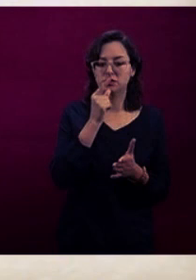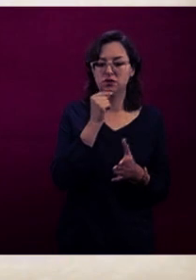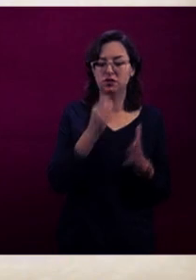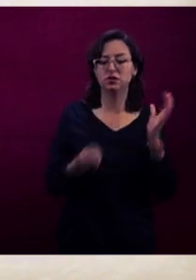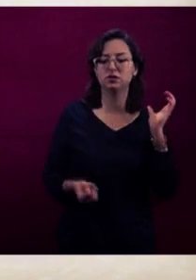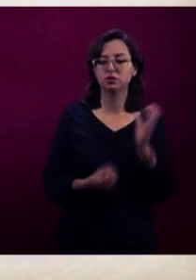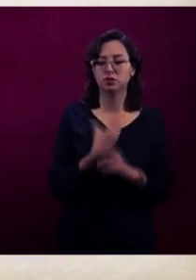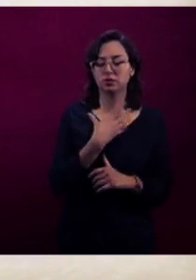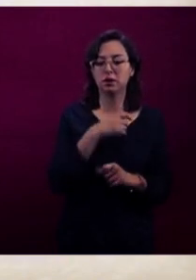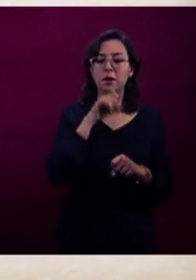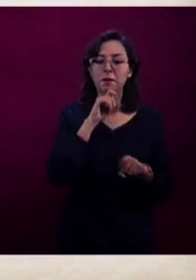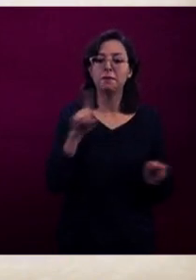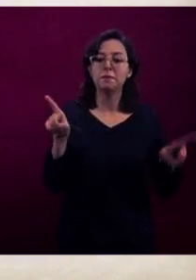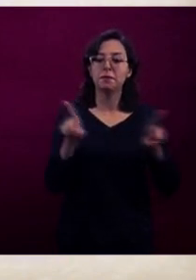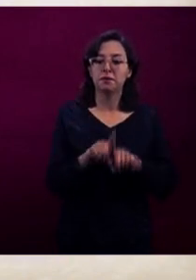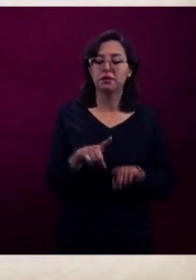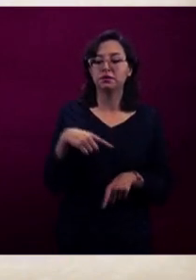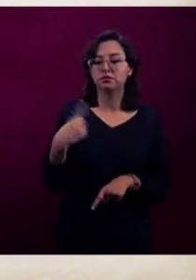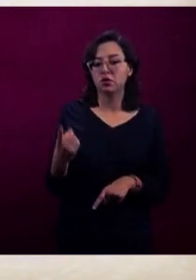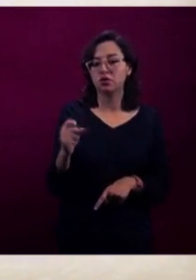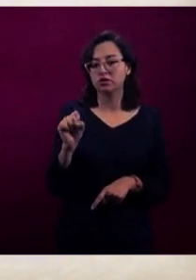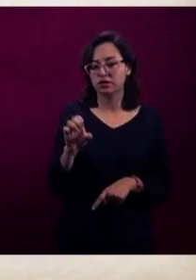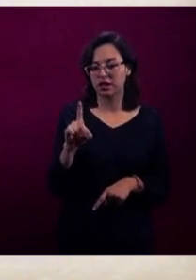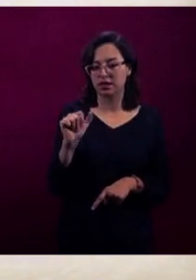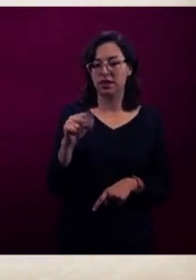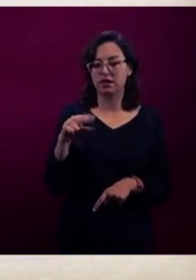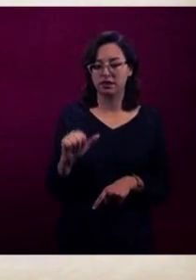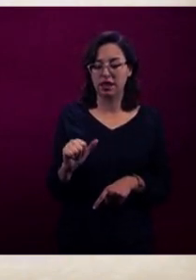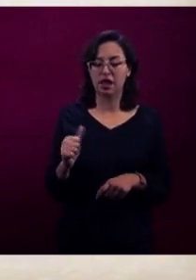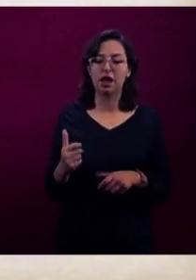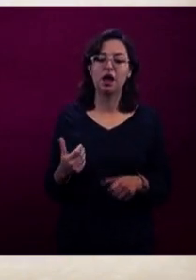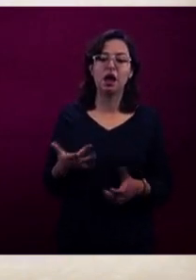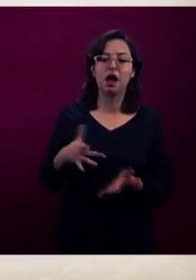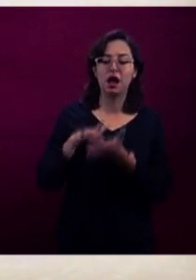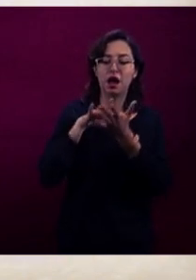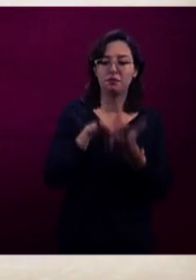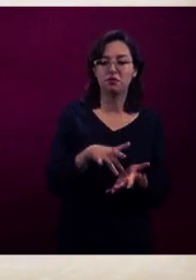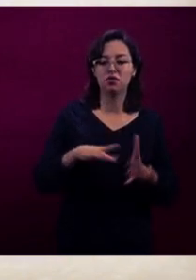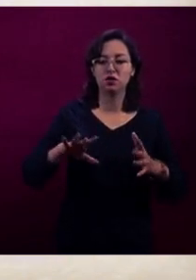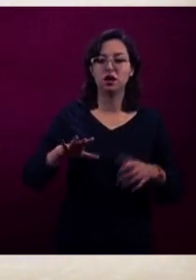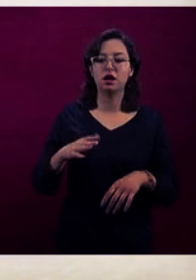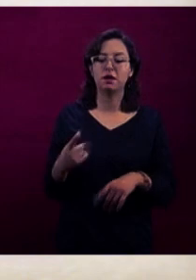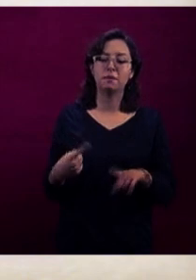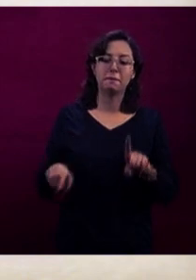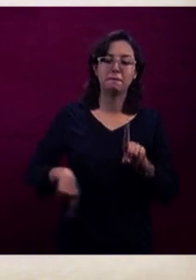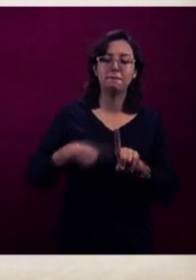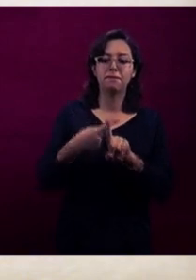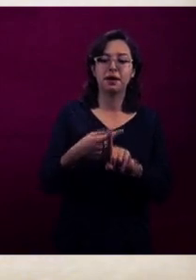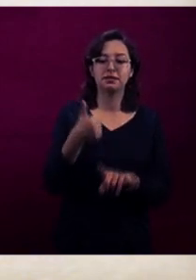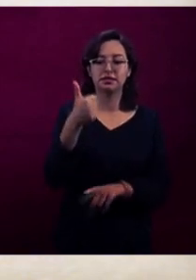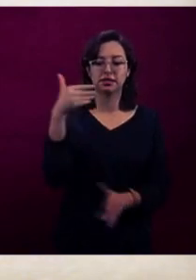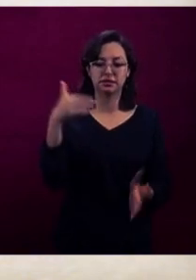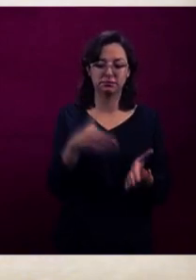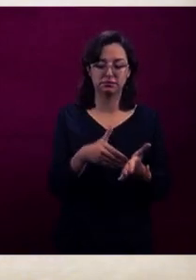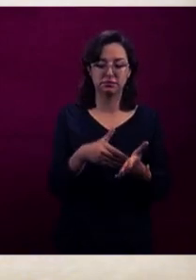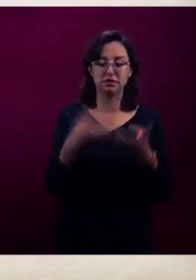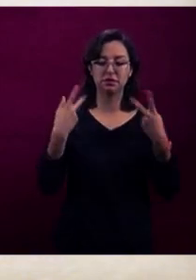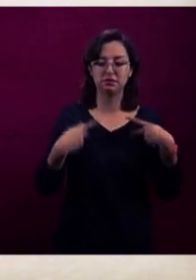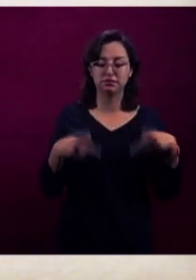el apoyo de la Secretaría de la Defensa Nacional, casi 6 mil elementos. Aquí ya se redujo la